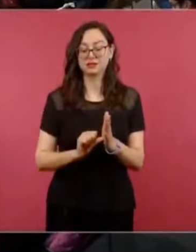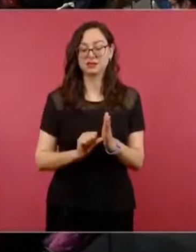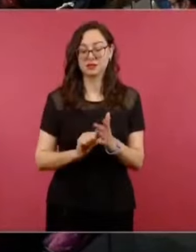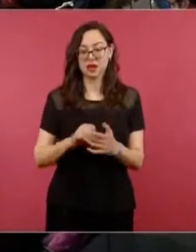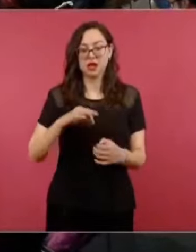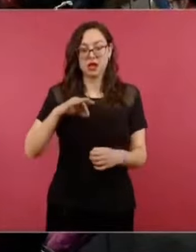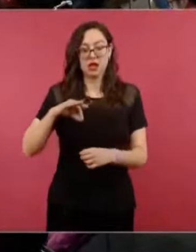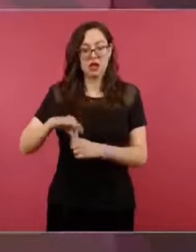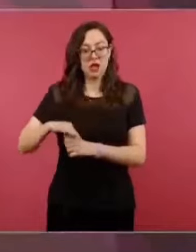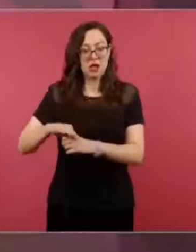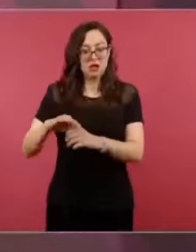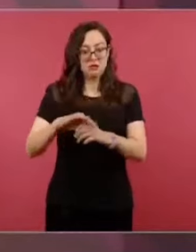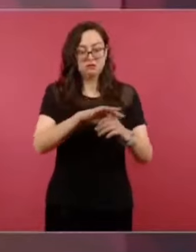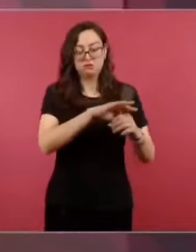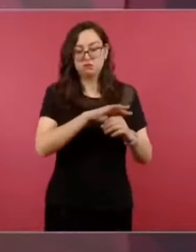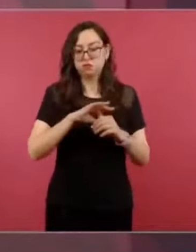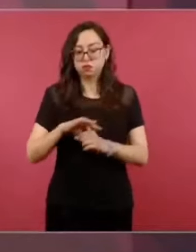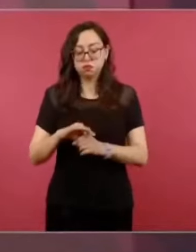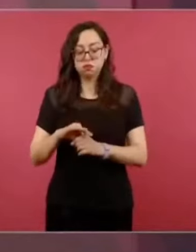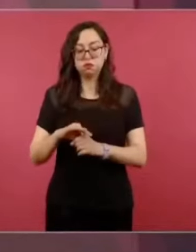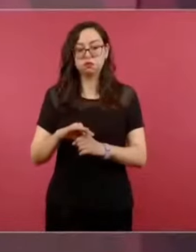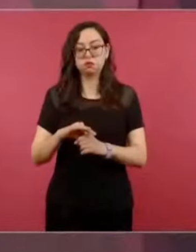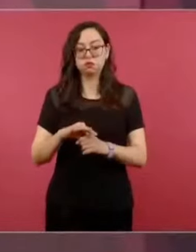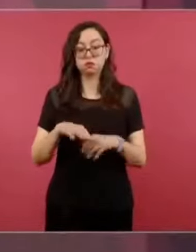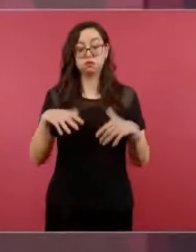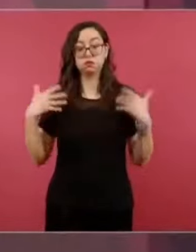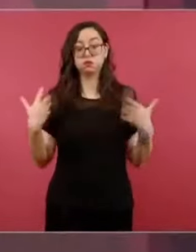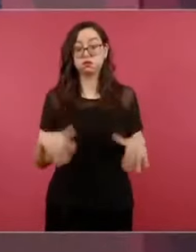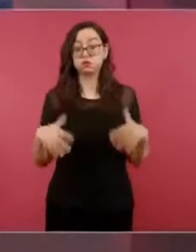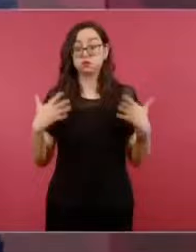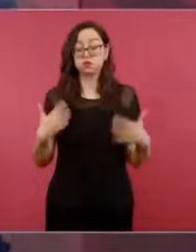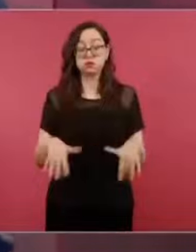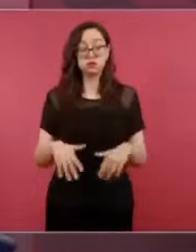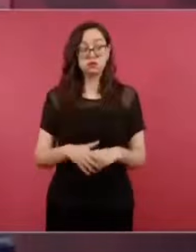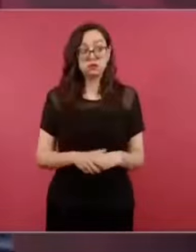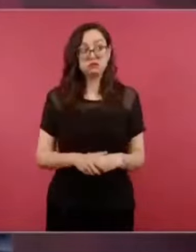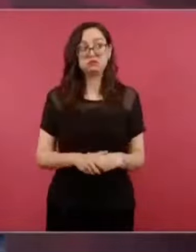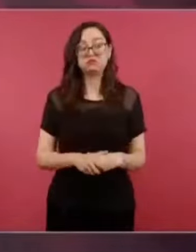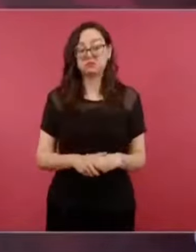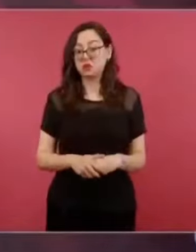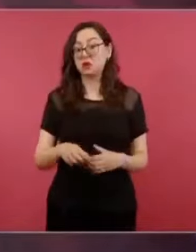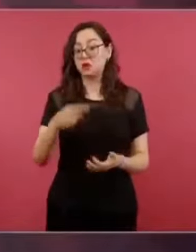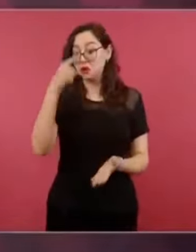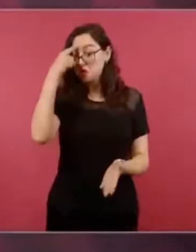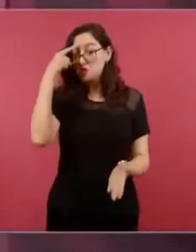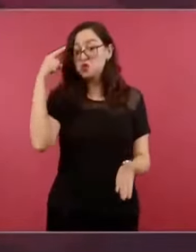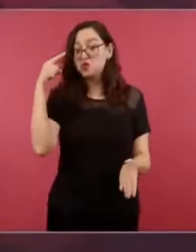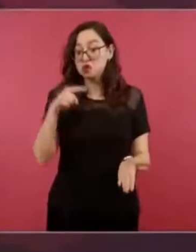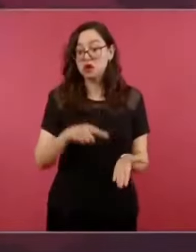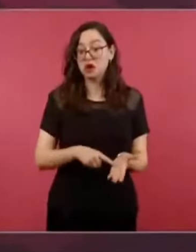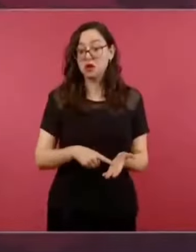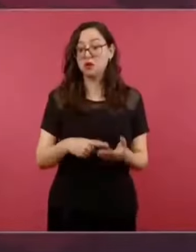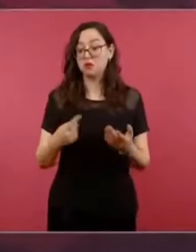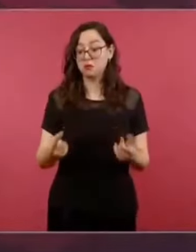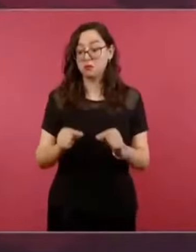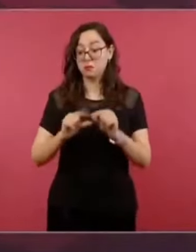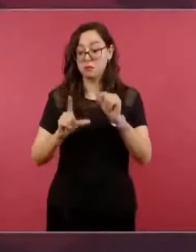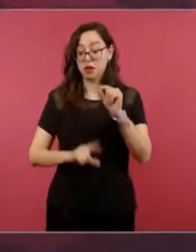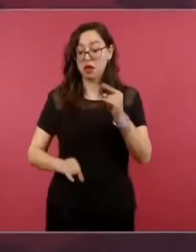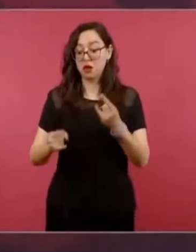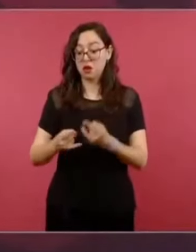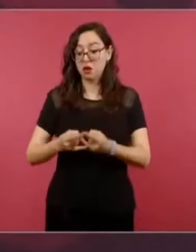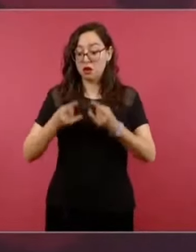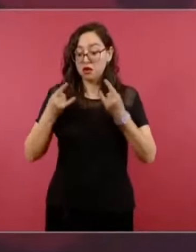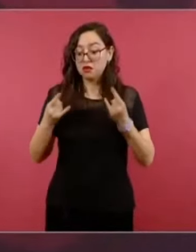más importantes en cuanto